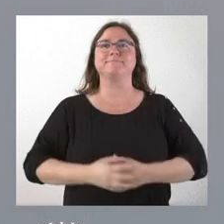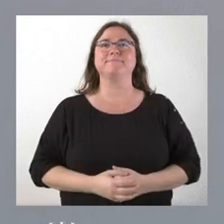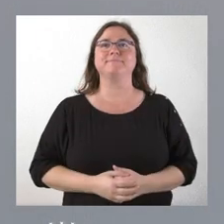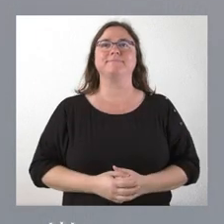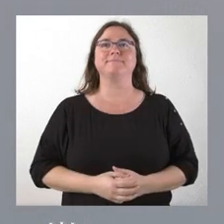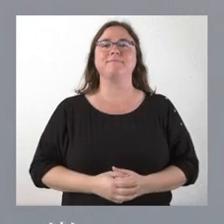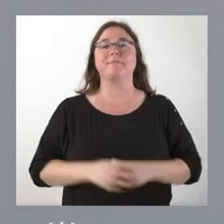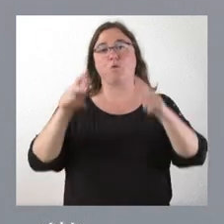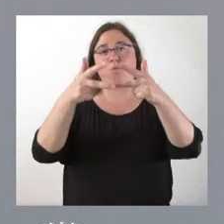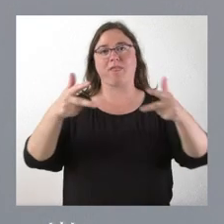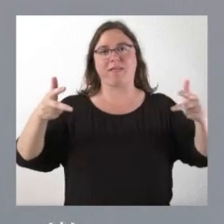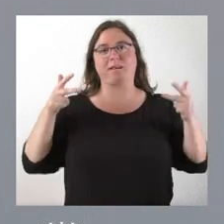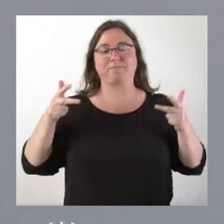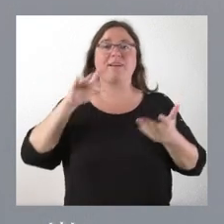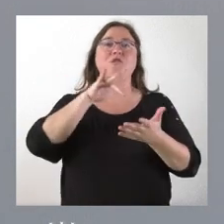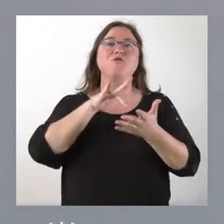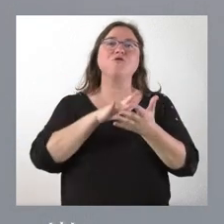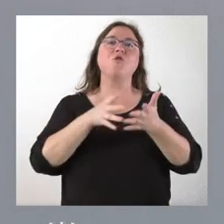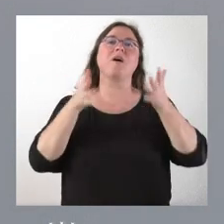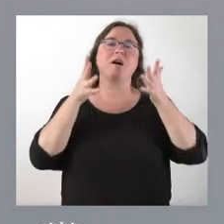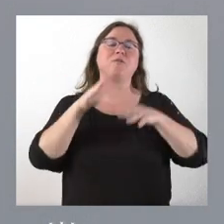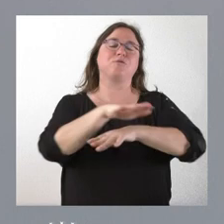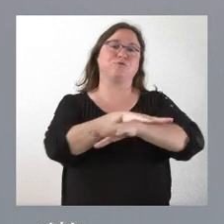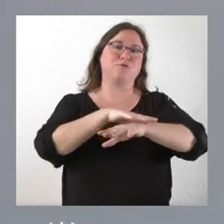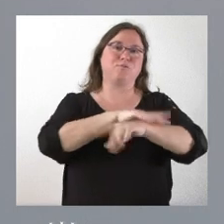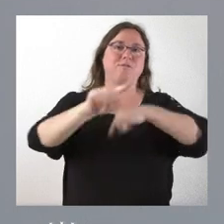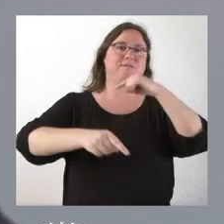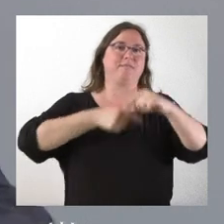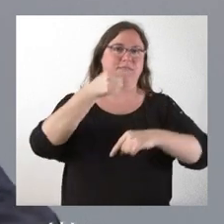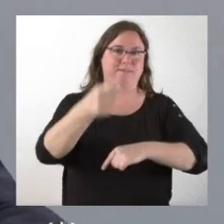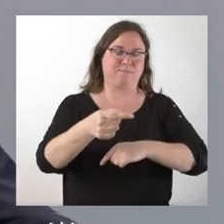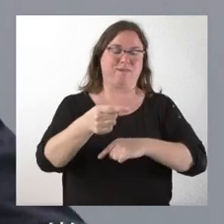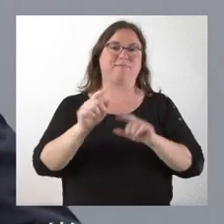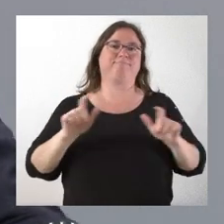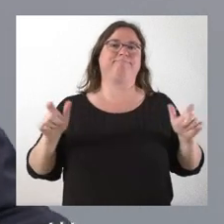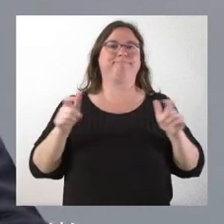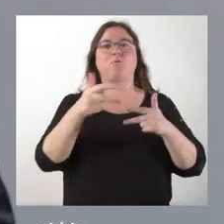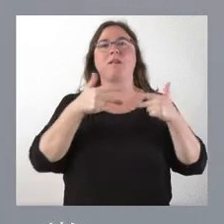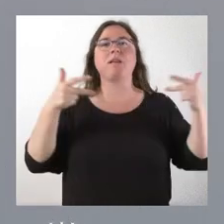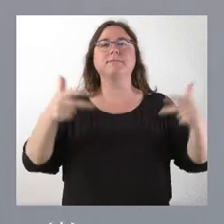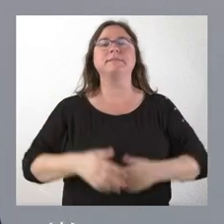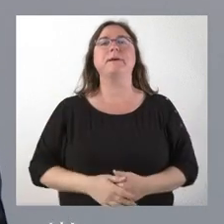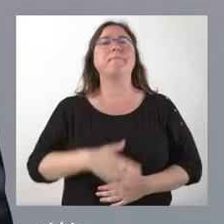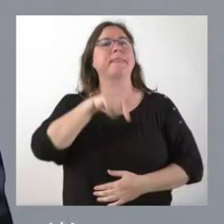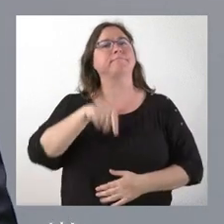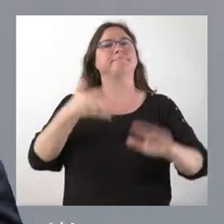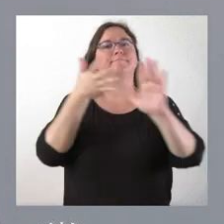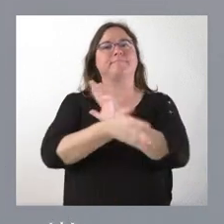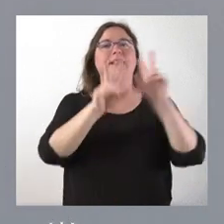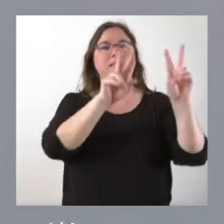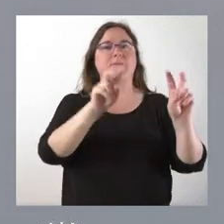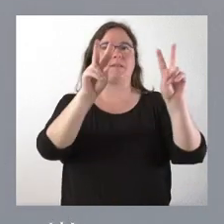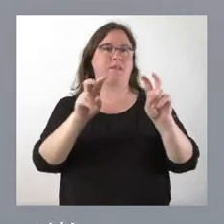Rueda de prensa posterior al Consejo de Gobierno, donde daremos cuenta de los asuntos